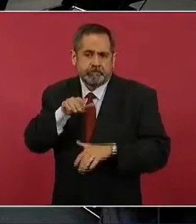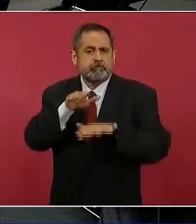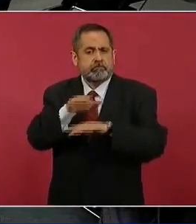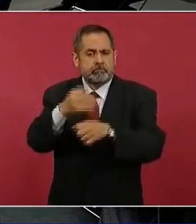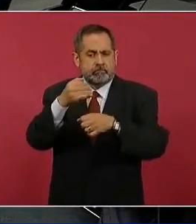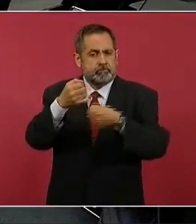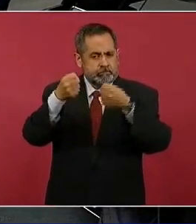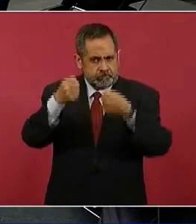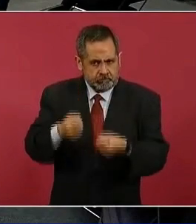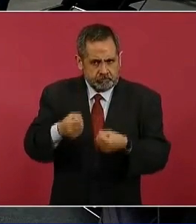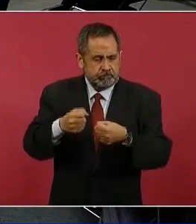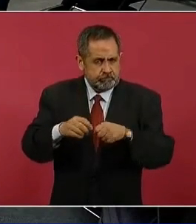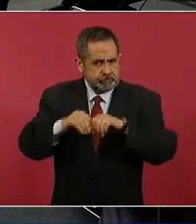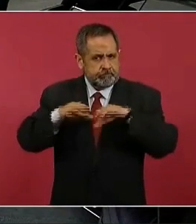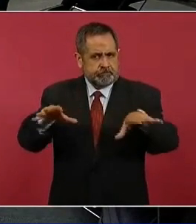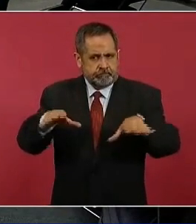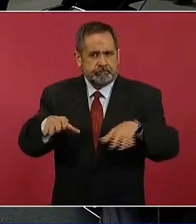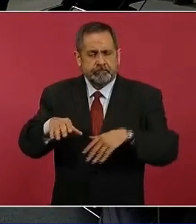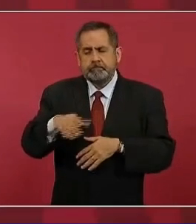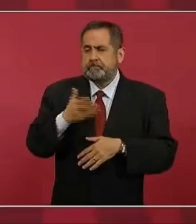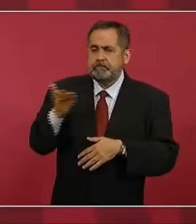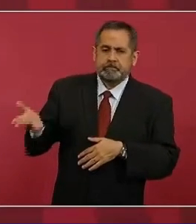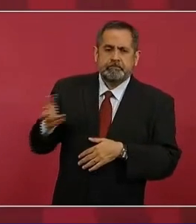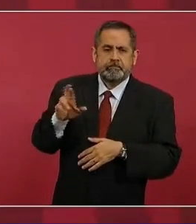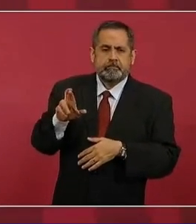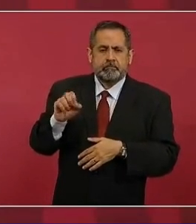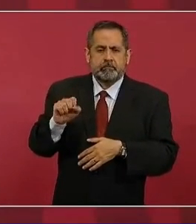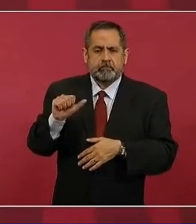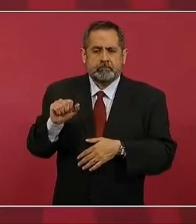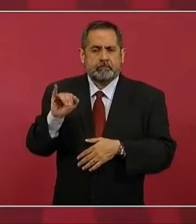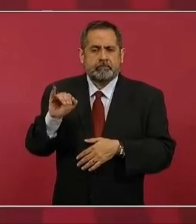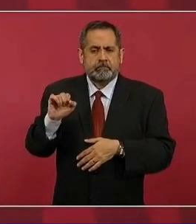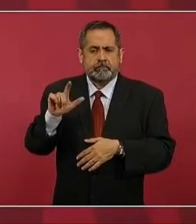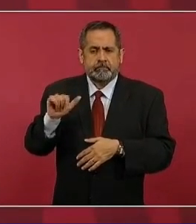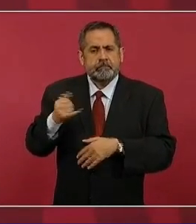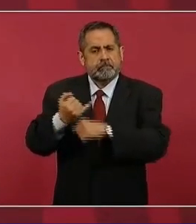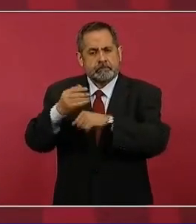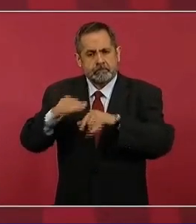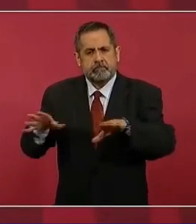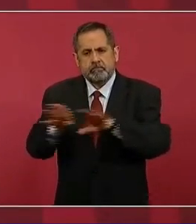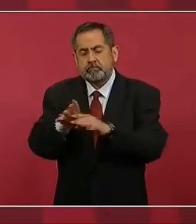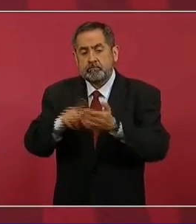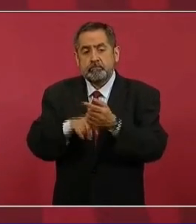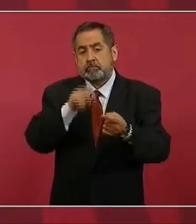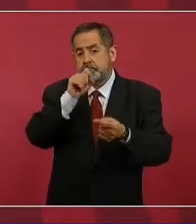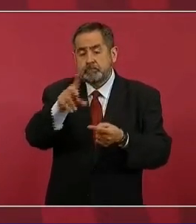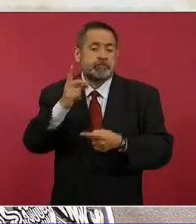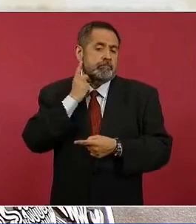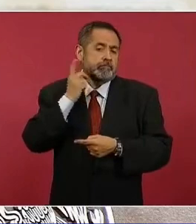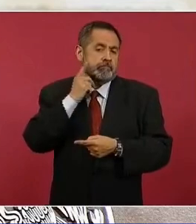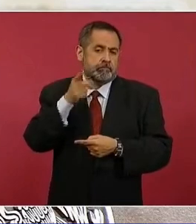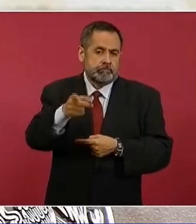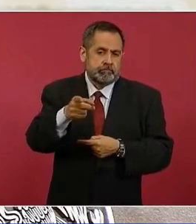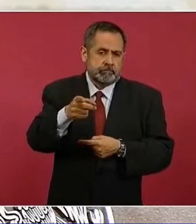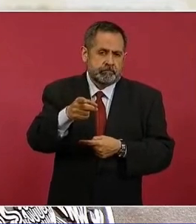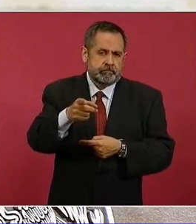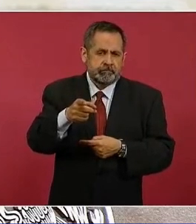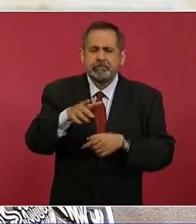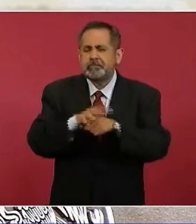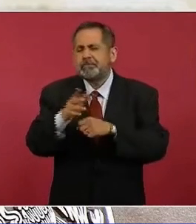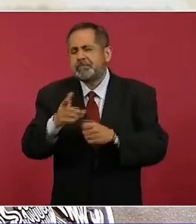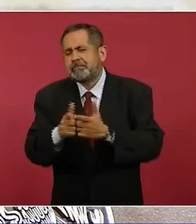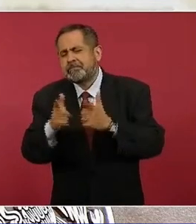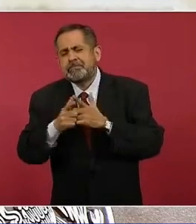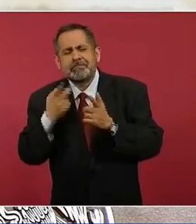y le vamos a pedir a Rosa Isela que informe. ¿Y ese diputado de qué